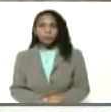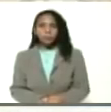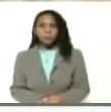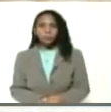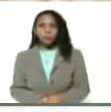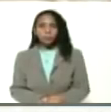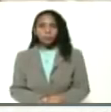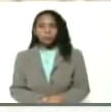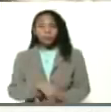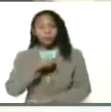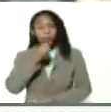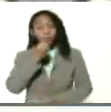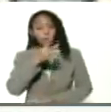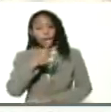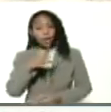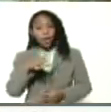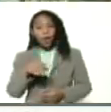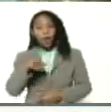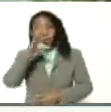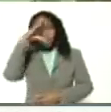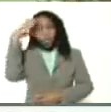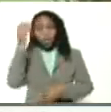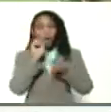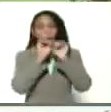bueno que Dios los bendiga vale